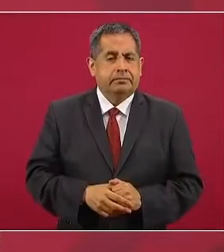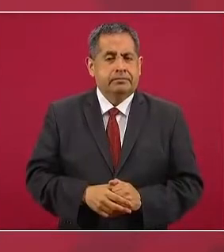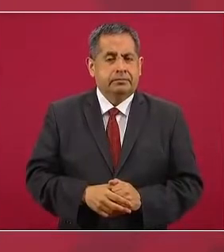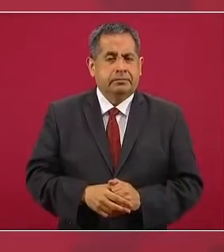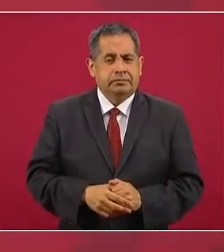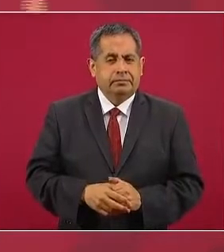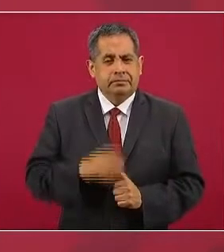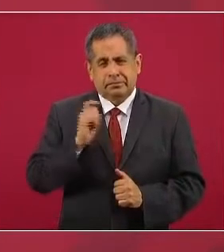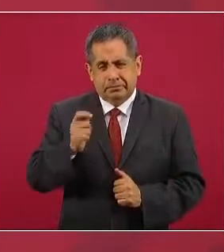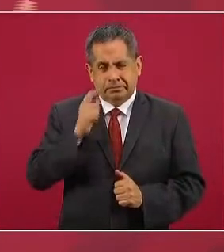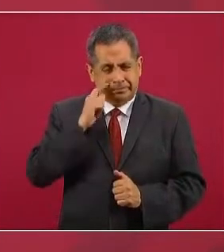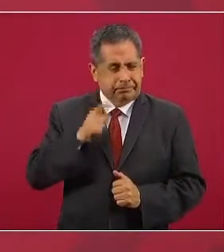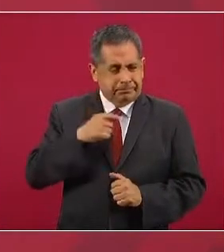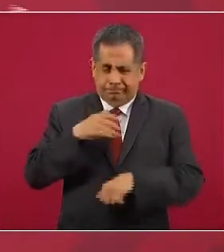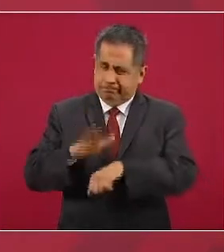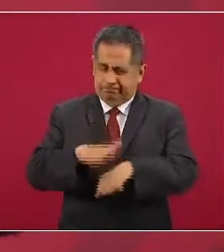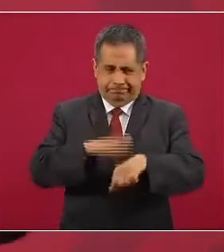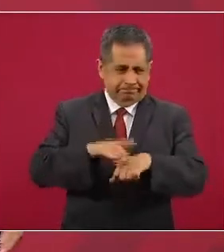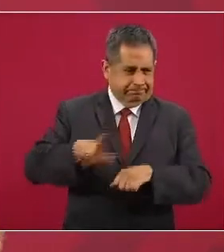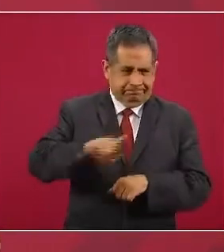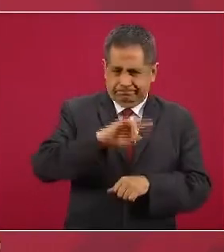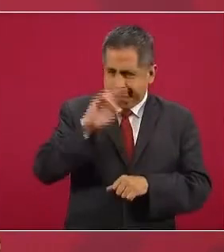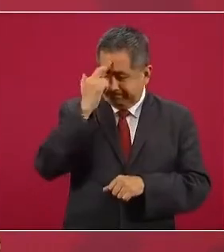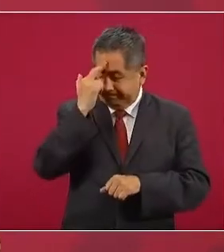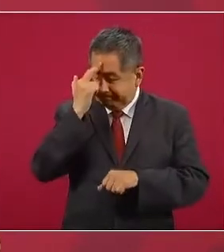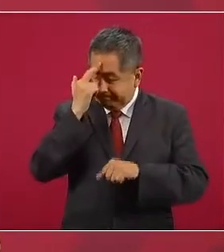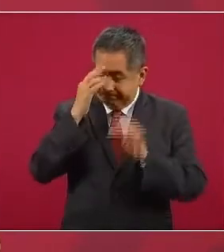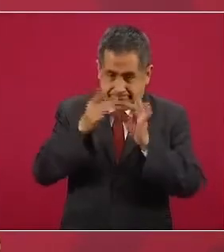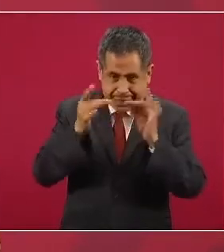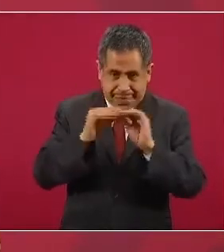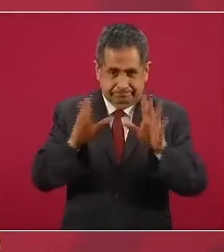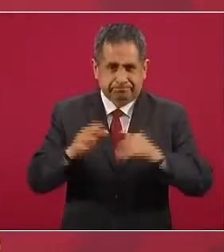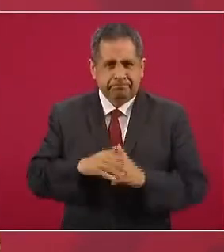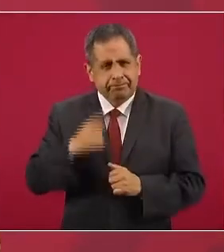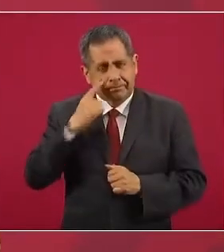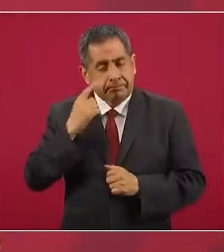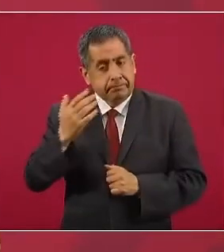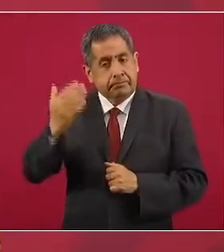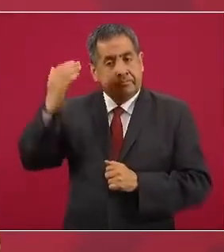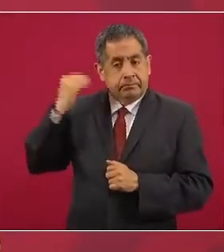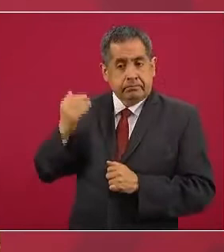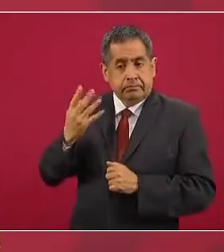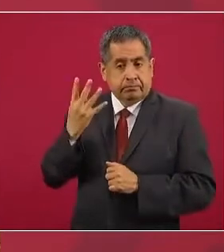es que hay que refrescar la memoria, ¿no ves? Entonces, hace cuatro años